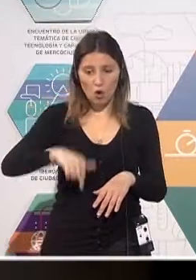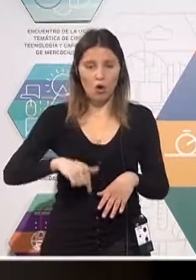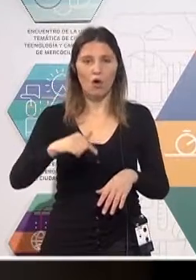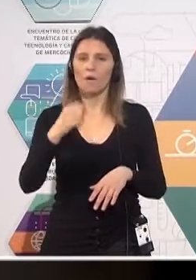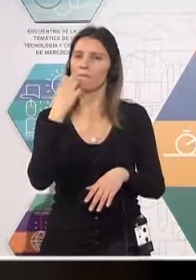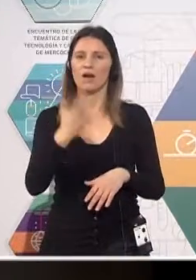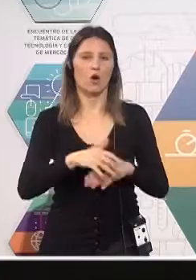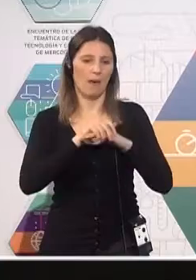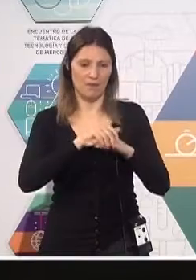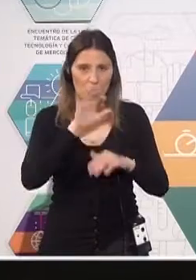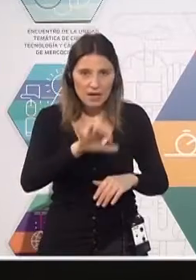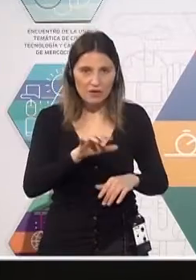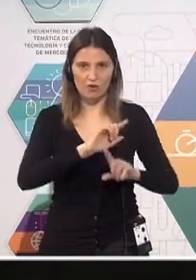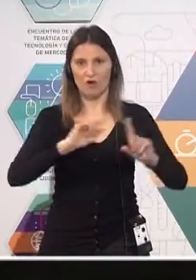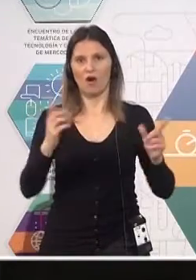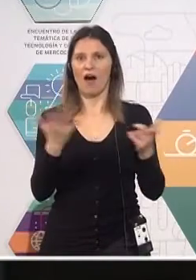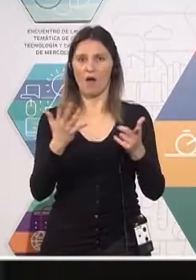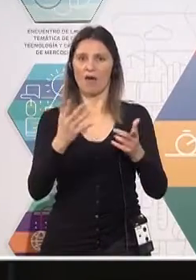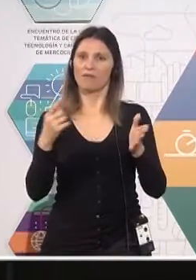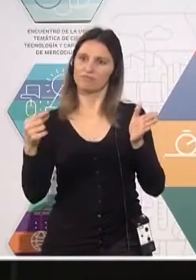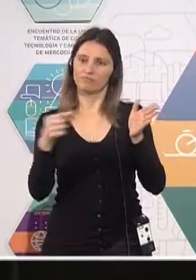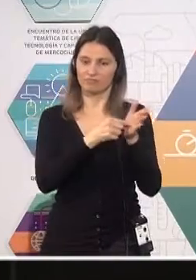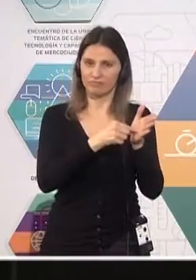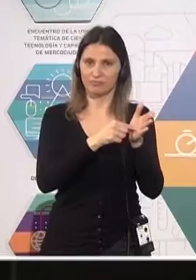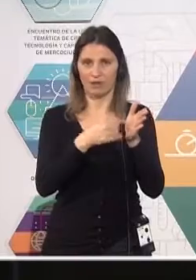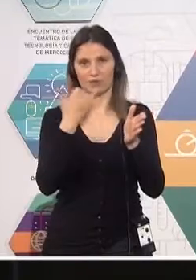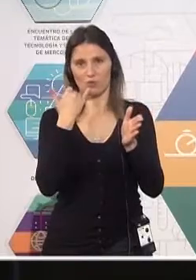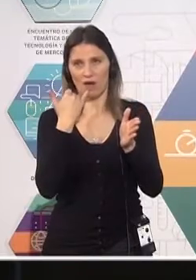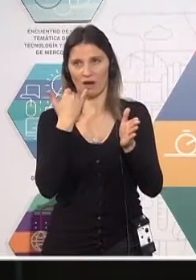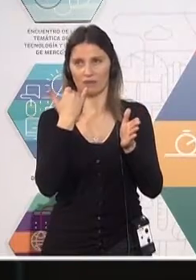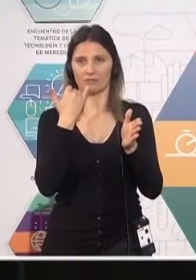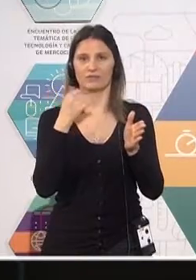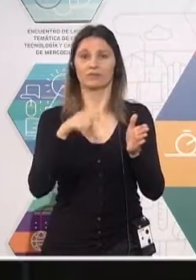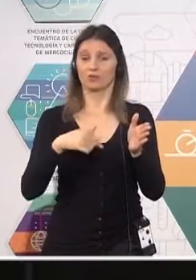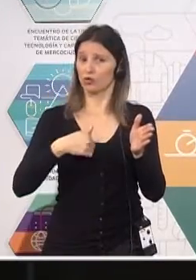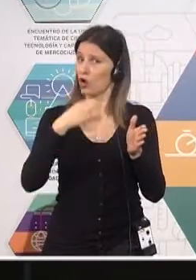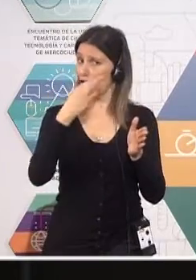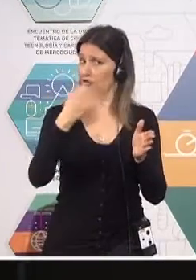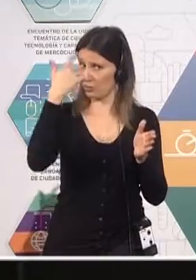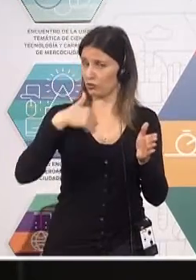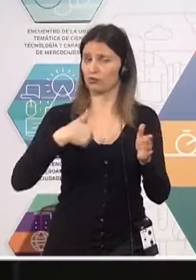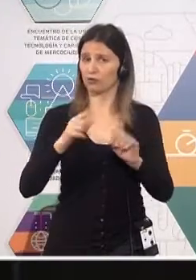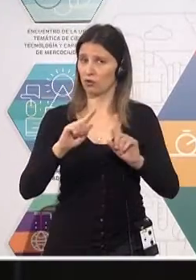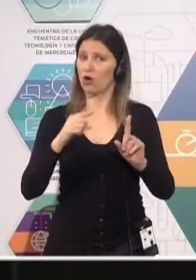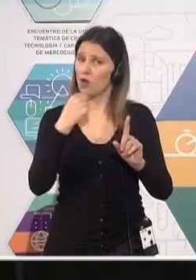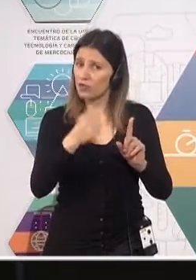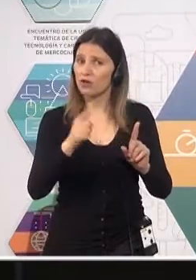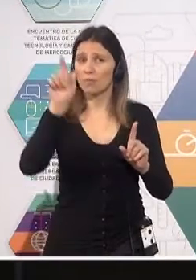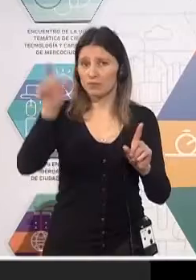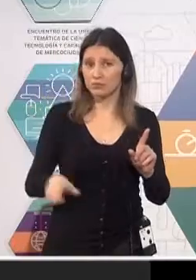amigo del hombre dejó de ser el perro y ahora es el cargador inalámbrico. Entonces, esto no lo digo yo, lo venía diciendo Gartner hace muchos años.